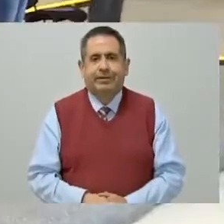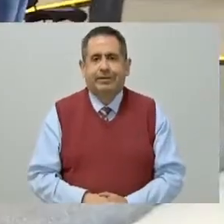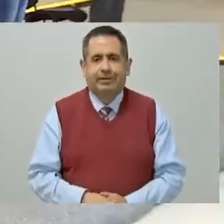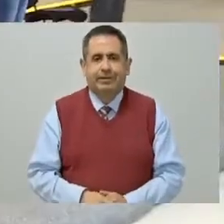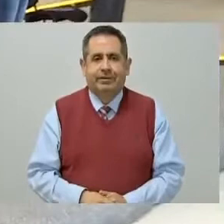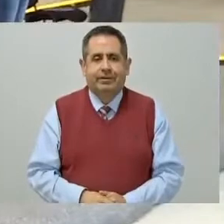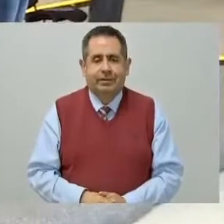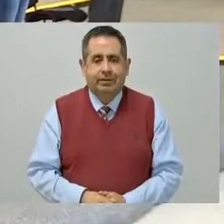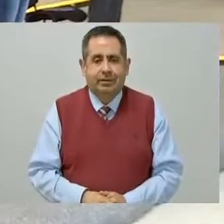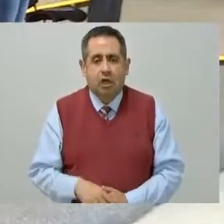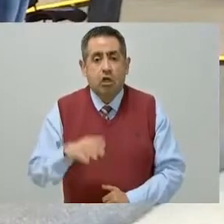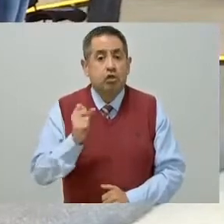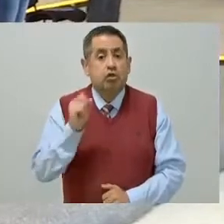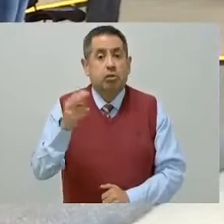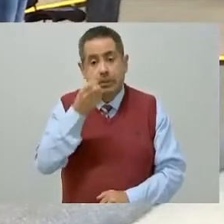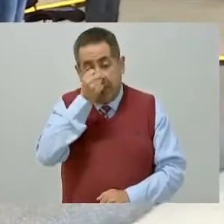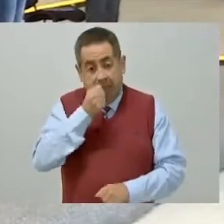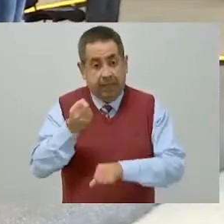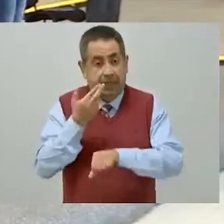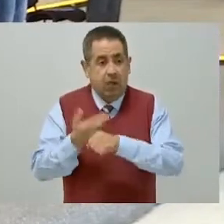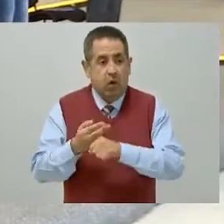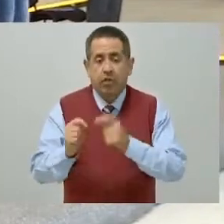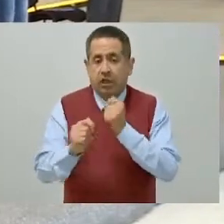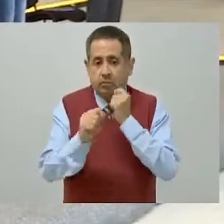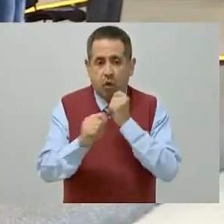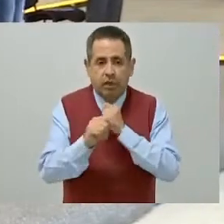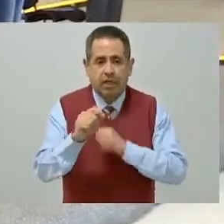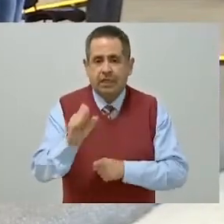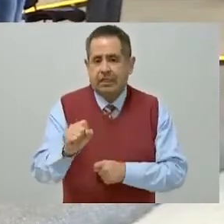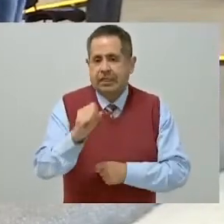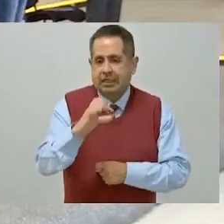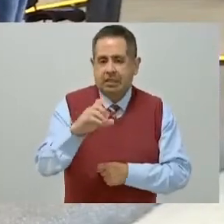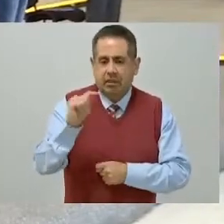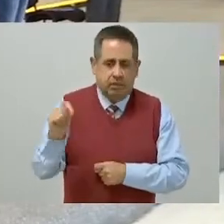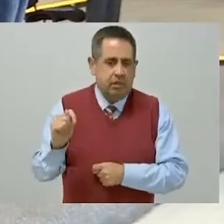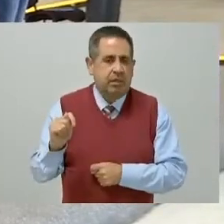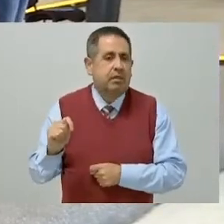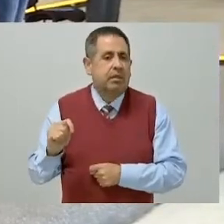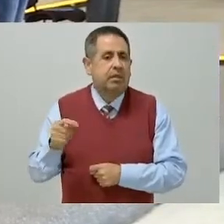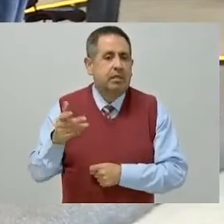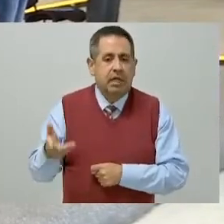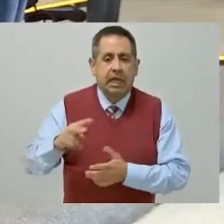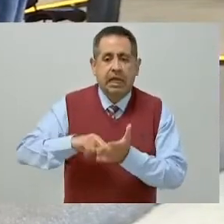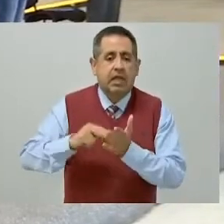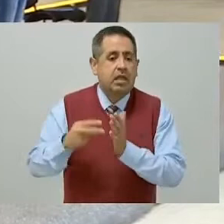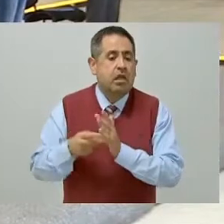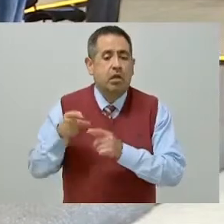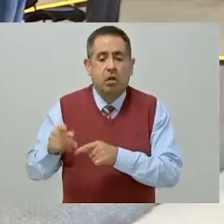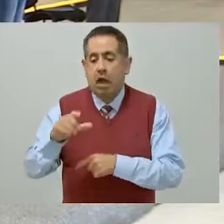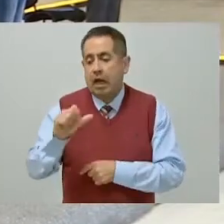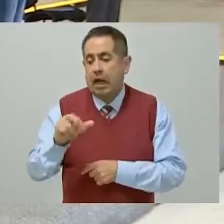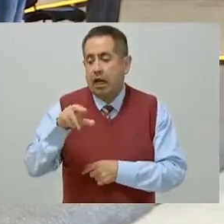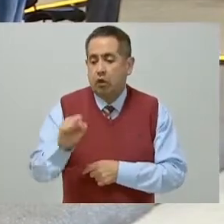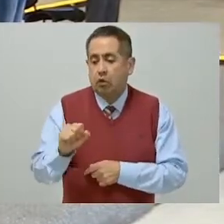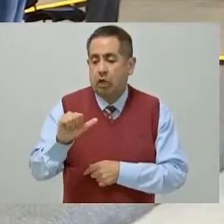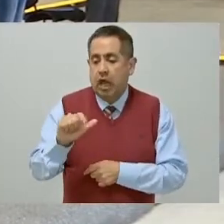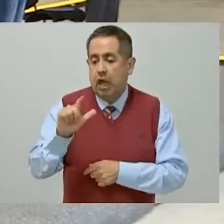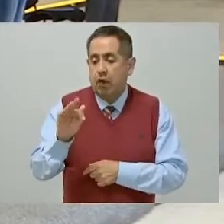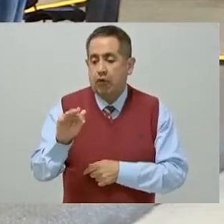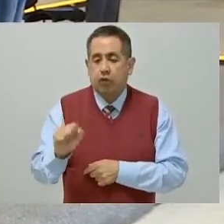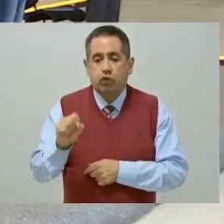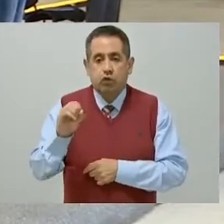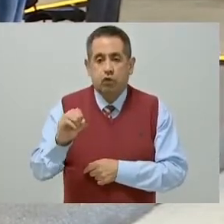El Subsecretario de Transporte de la Secretaría de Comunicaciones y Transportes, Ingeniero Carlos Alfonso